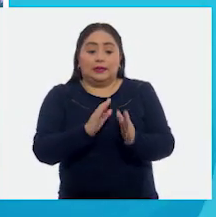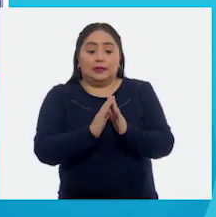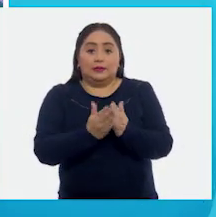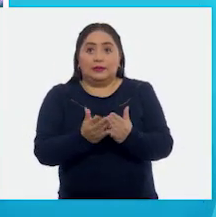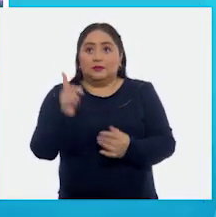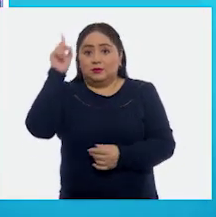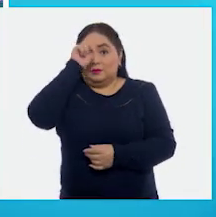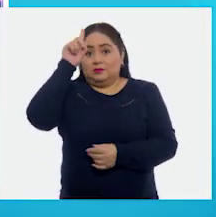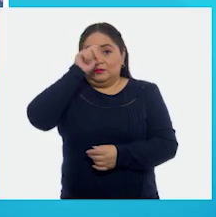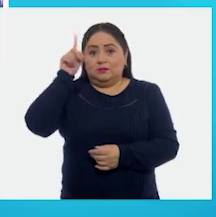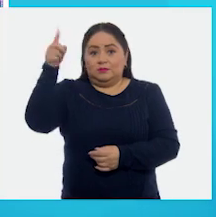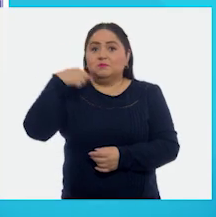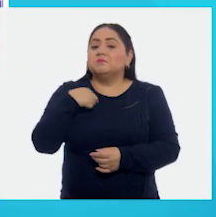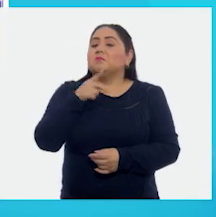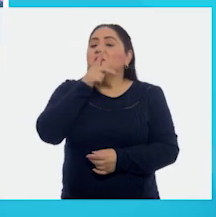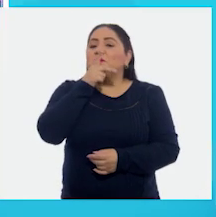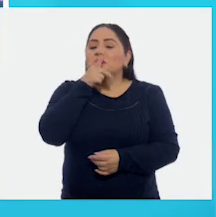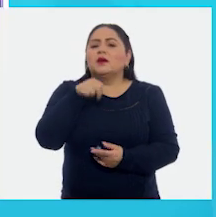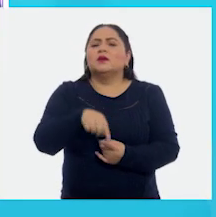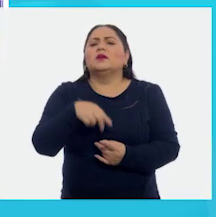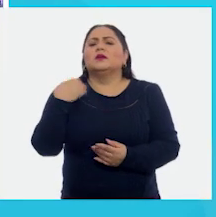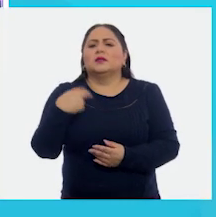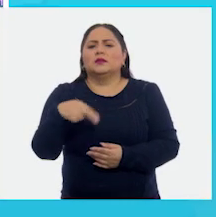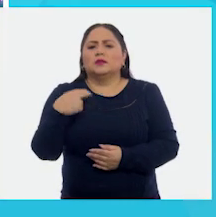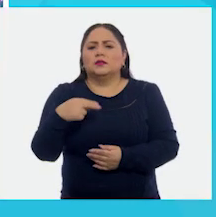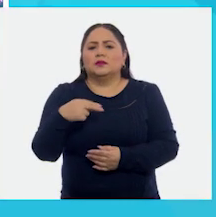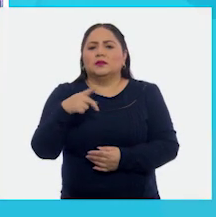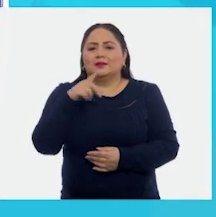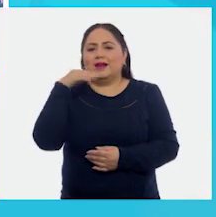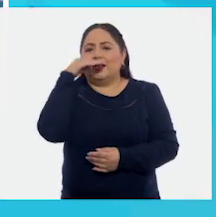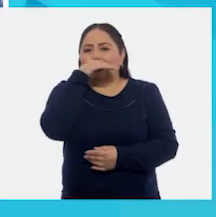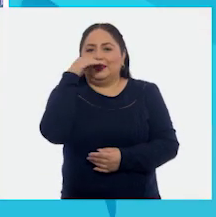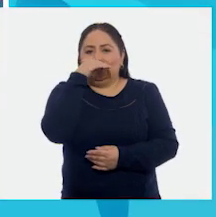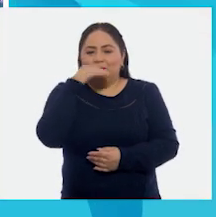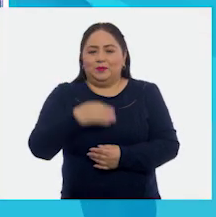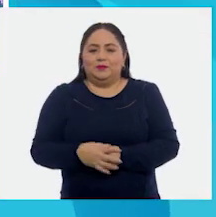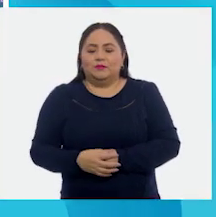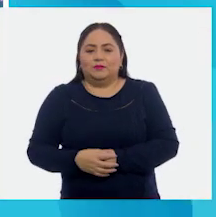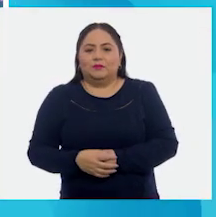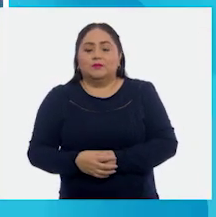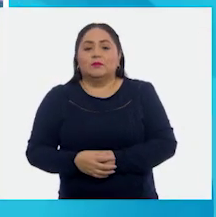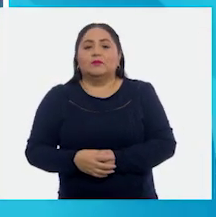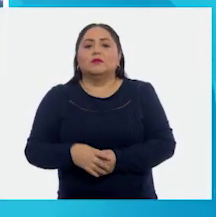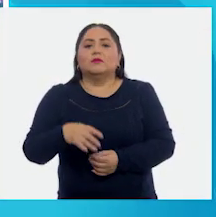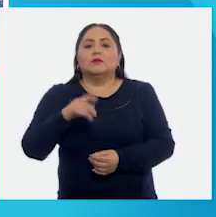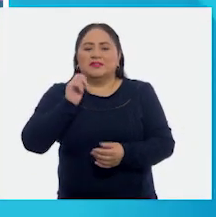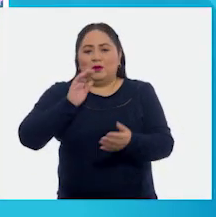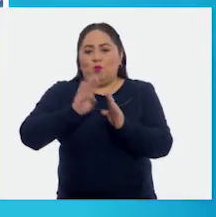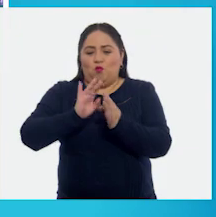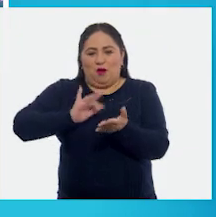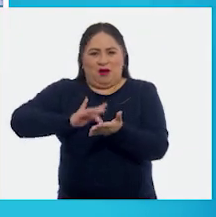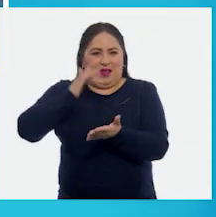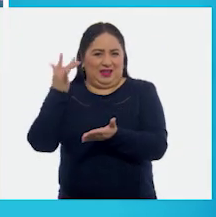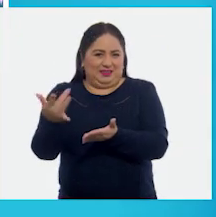lo recomendó mi papá. Se llama La Gratitud. Y empieza así.